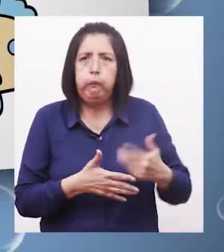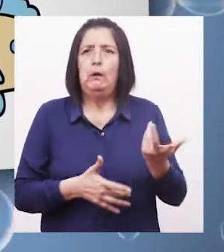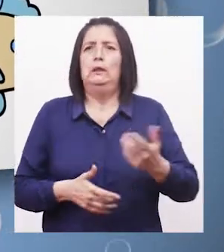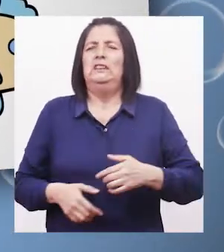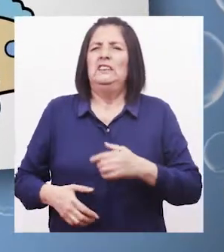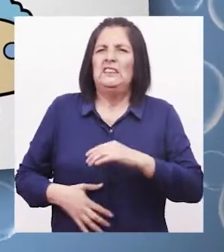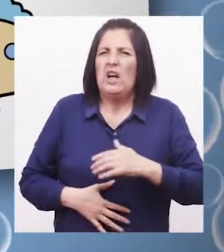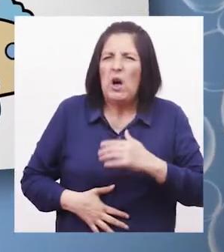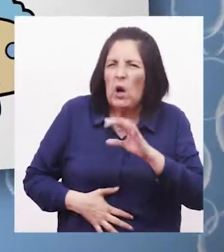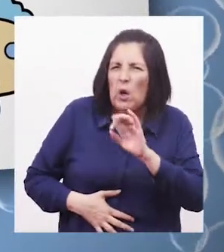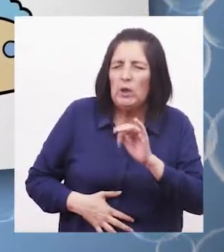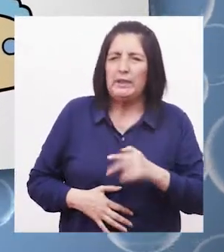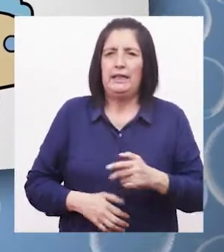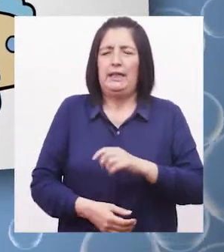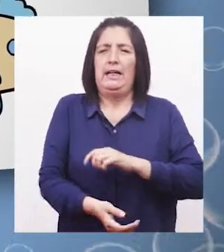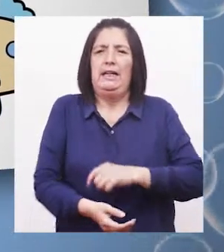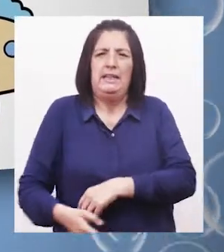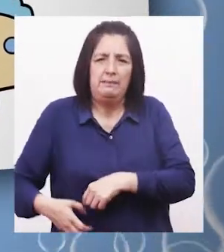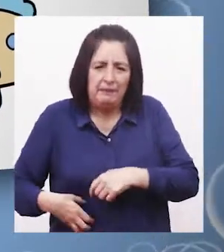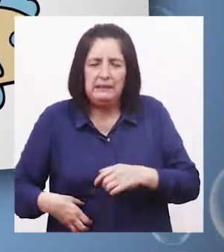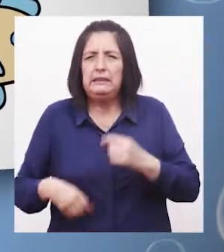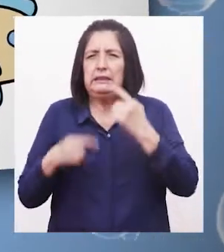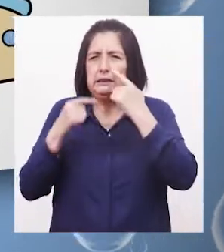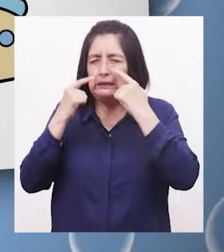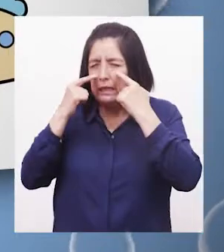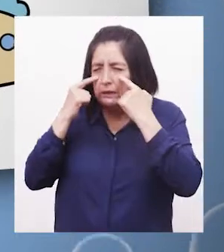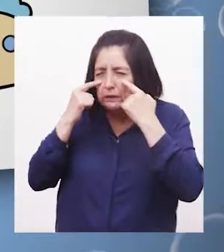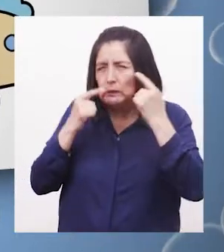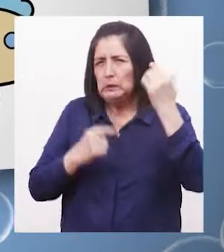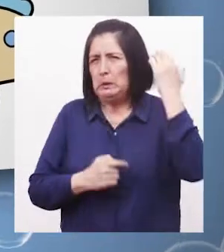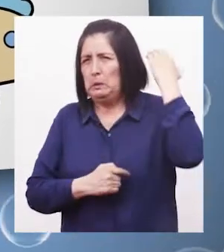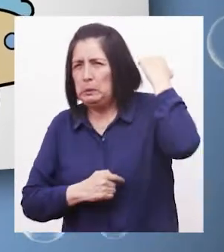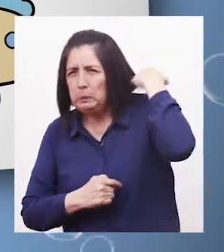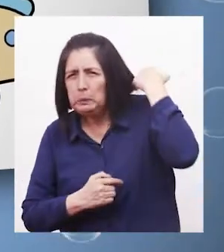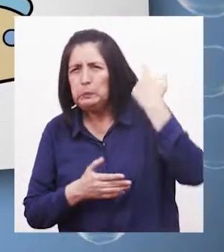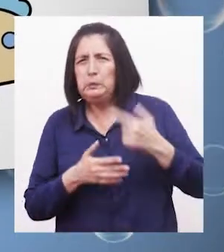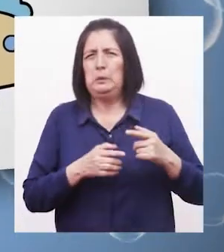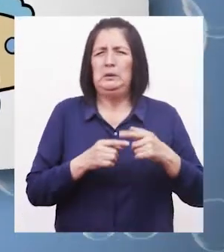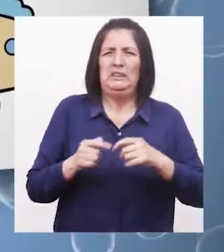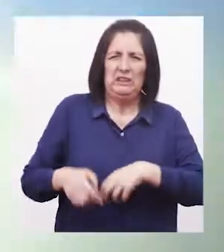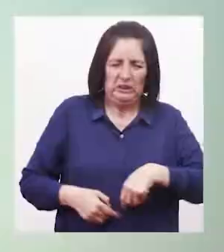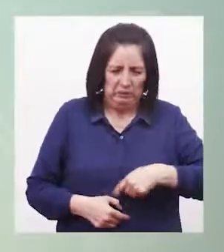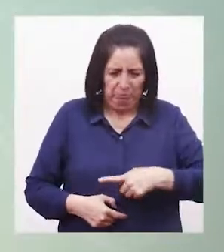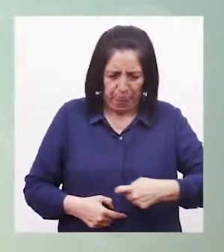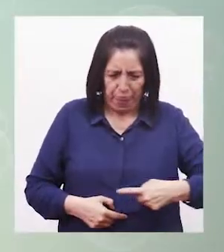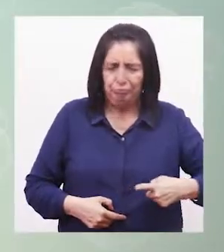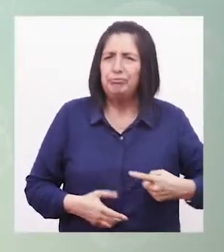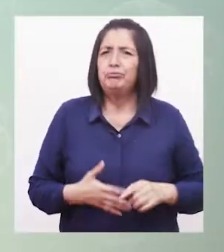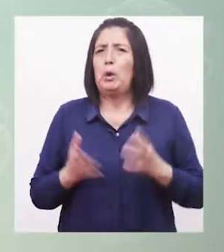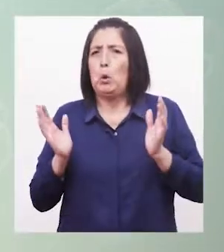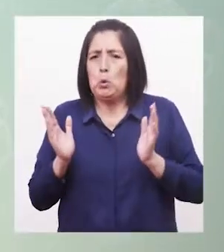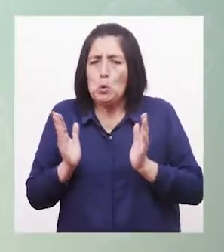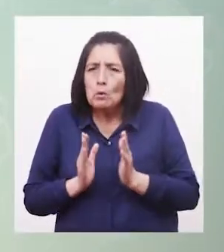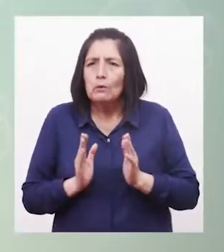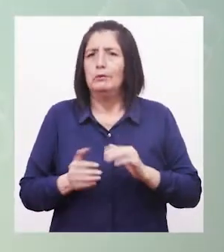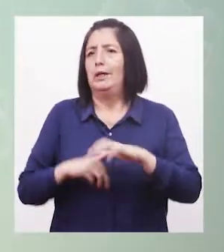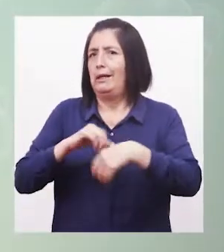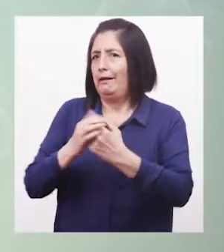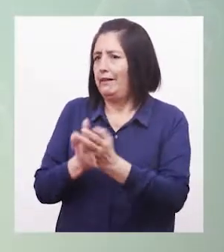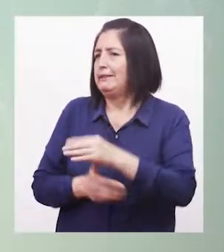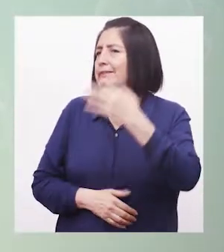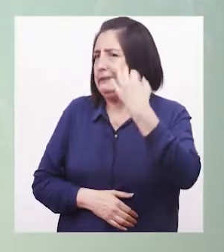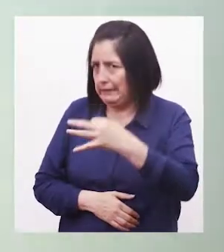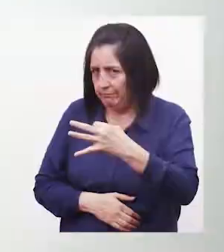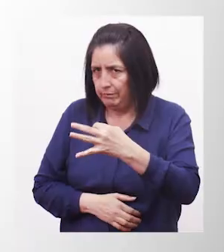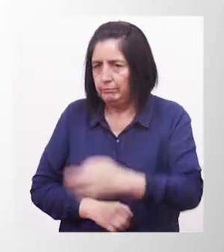hepatitis A, neumonía, conjuntivitis, influenza, parasitosis y desnutrición crónica. A lavarse las manos siempre.